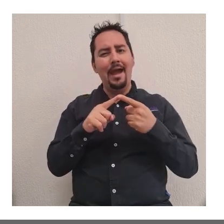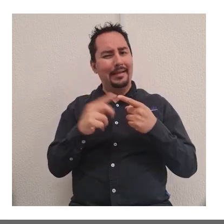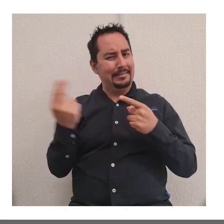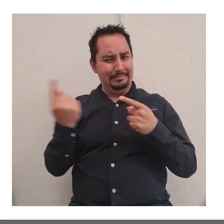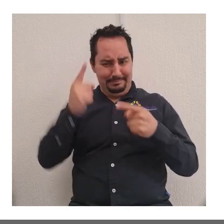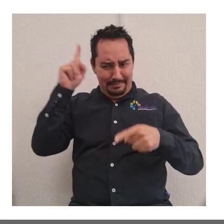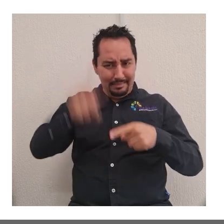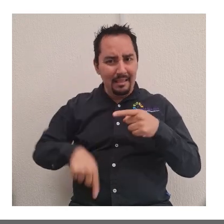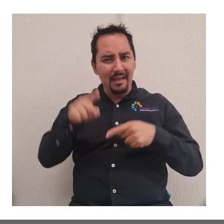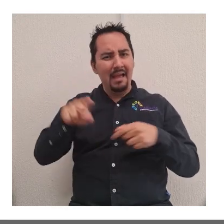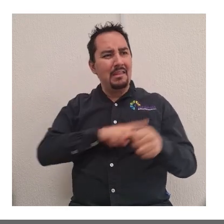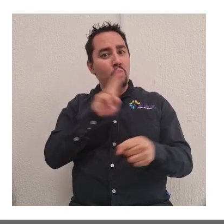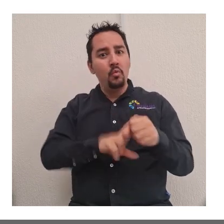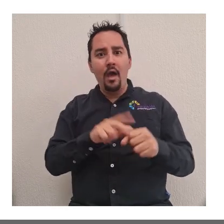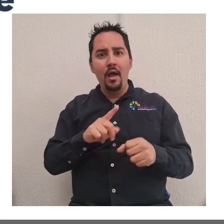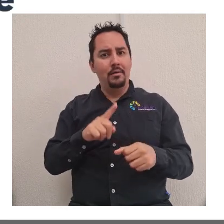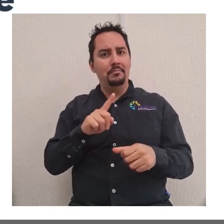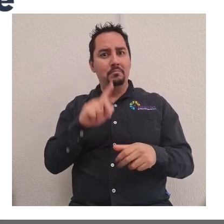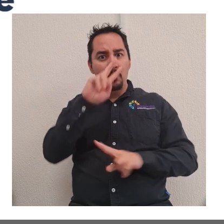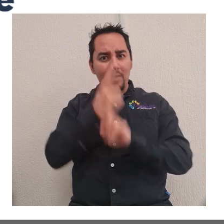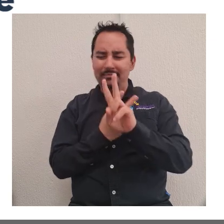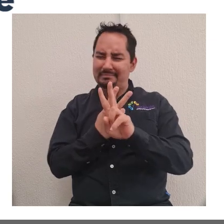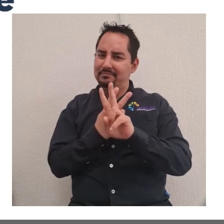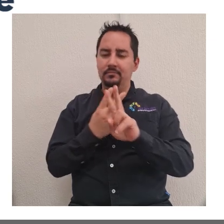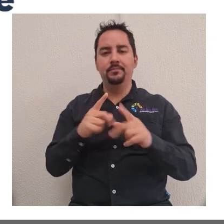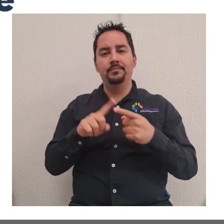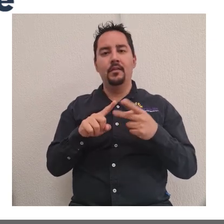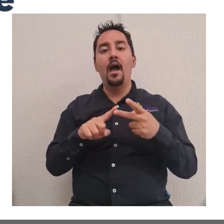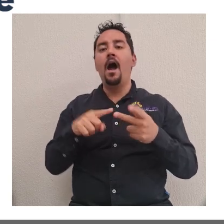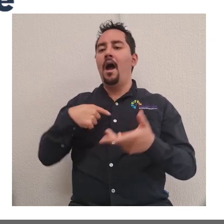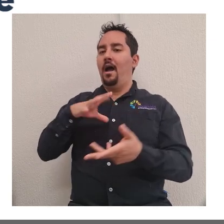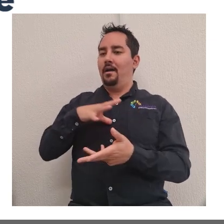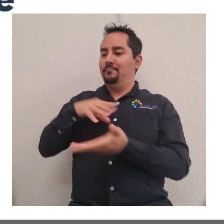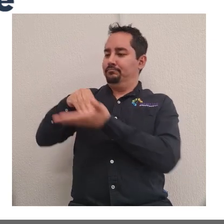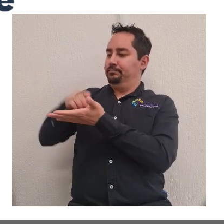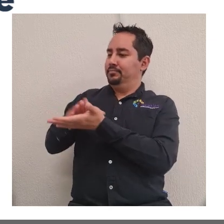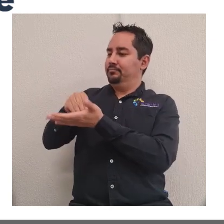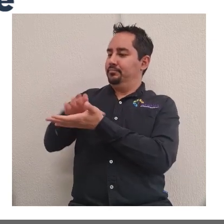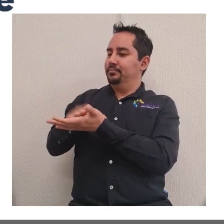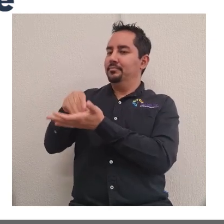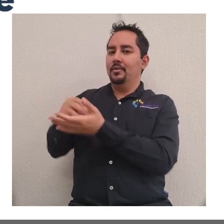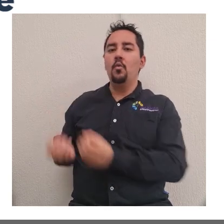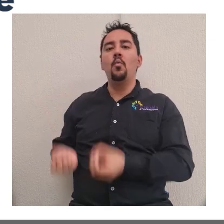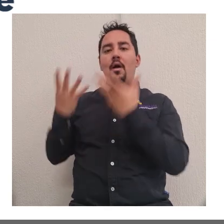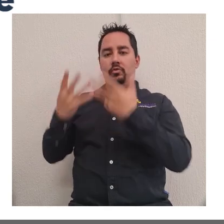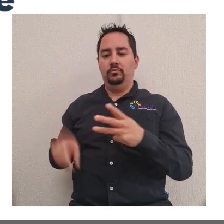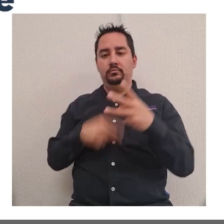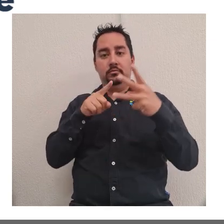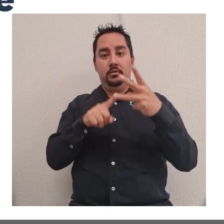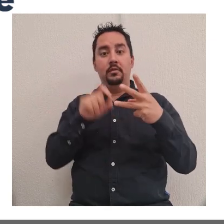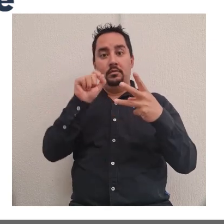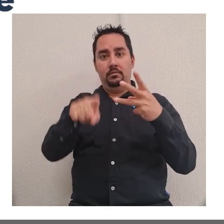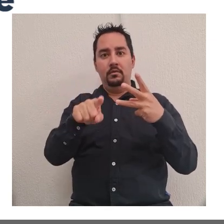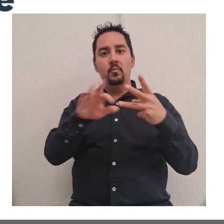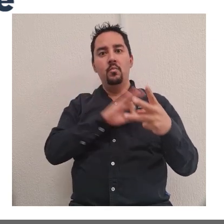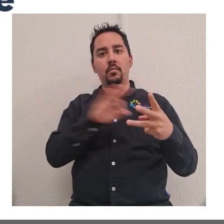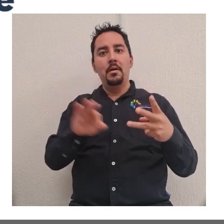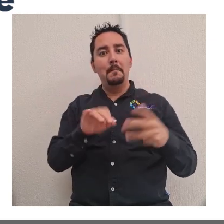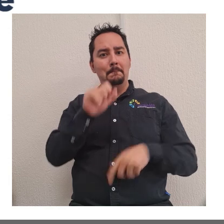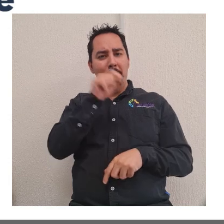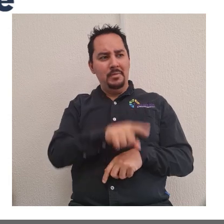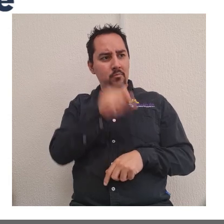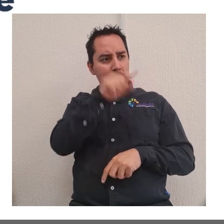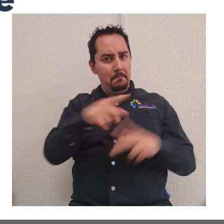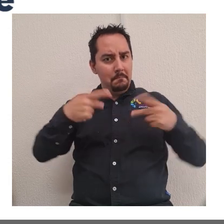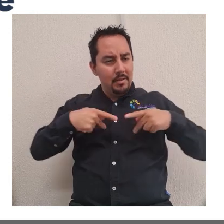desnaturalizar el fenómeno de violencia. Se tiene un registro del número de casos de denunciados. Se puede identificar